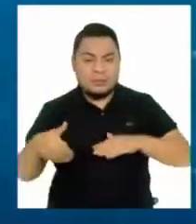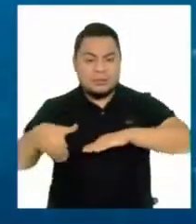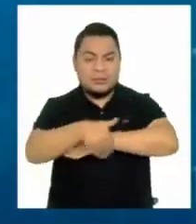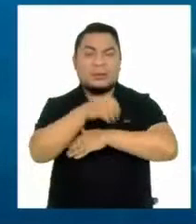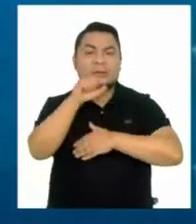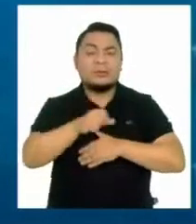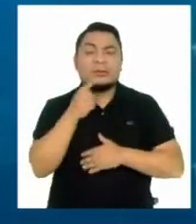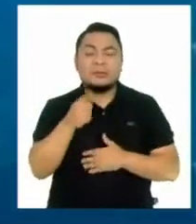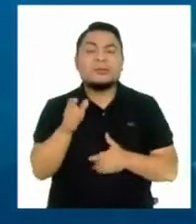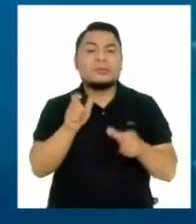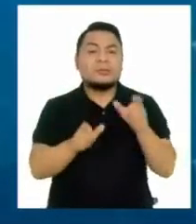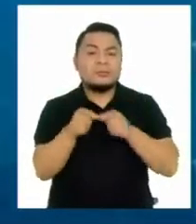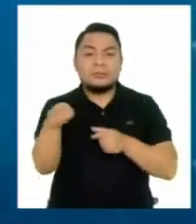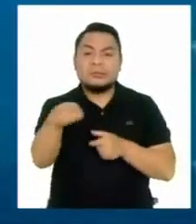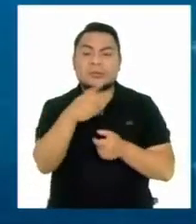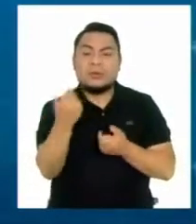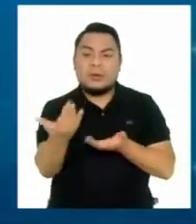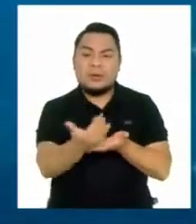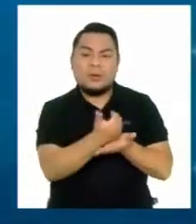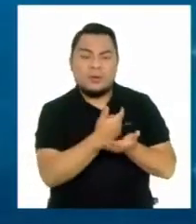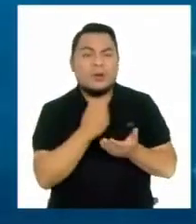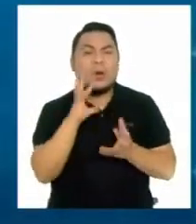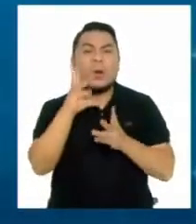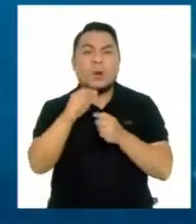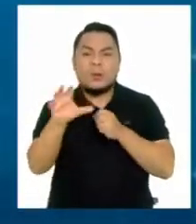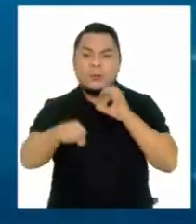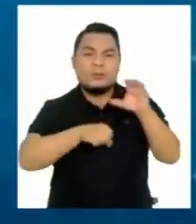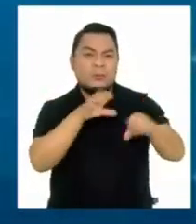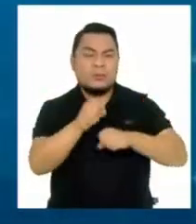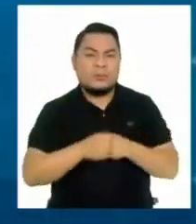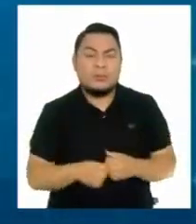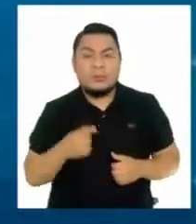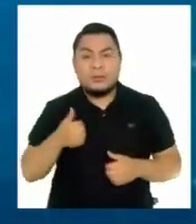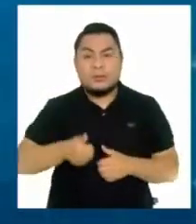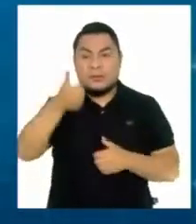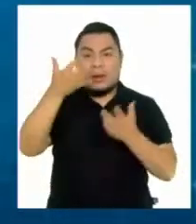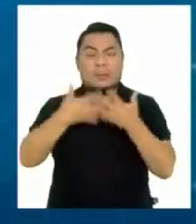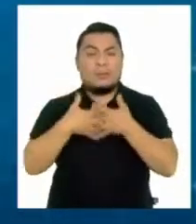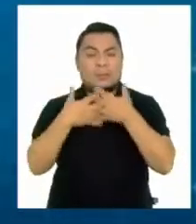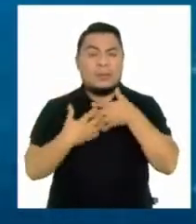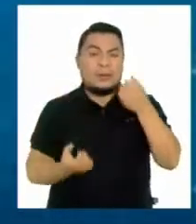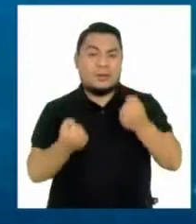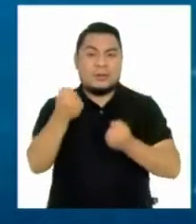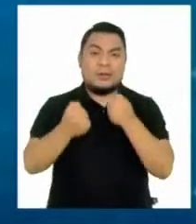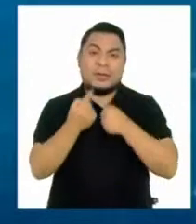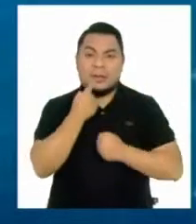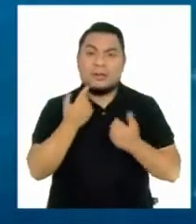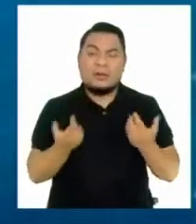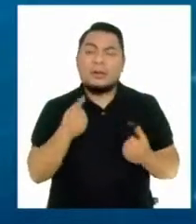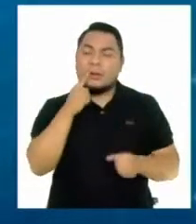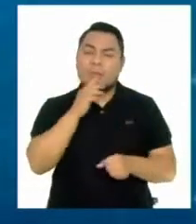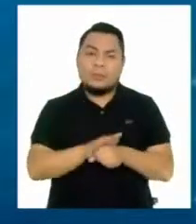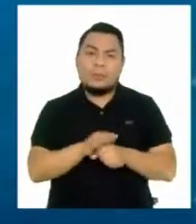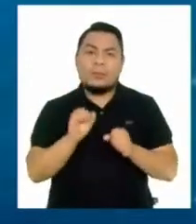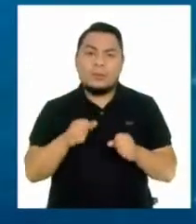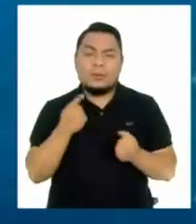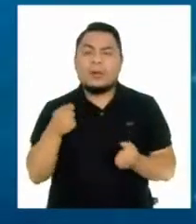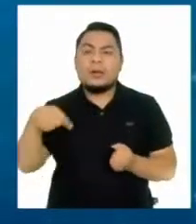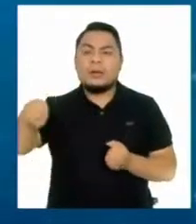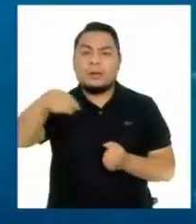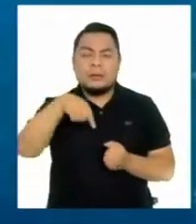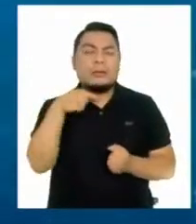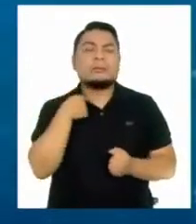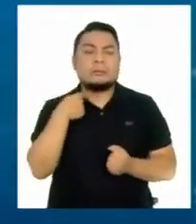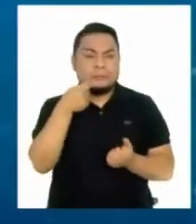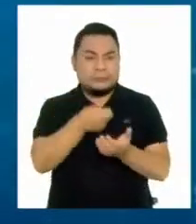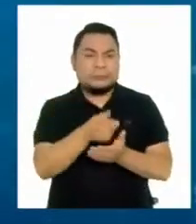amenazar a los pasajeros, se apoderaron de sus pertenencias. El dueño de la empresa de transportes se comprometió a indemnizar a los